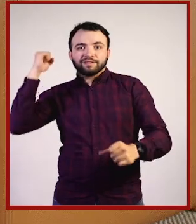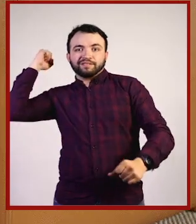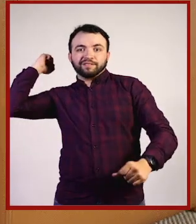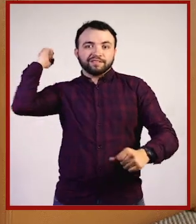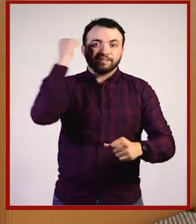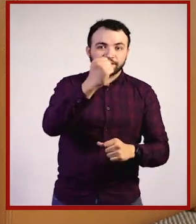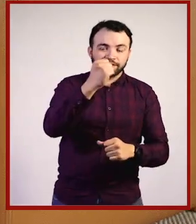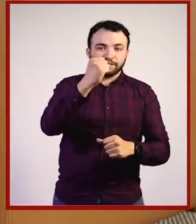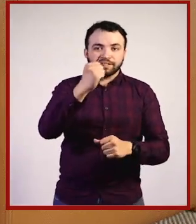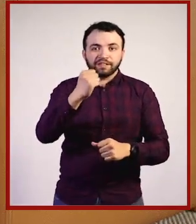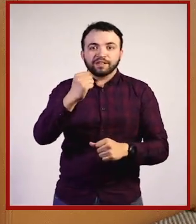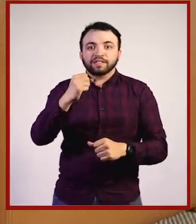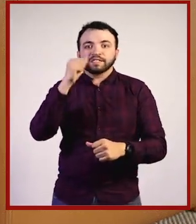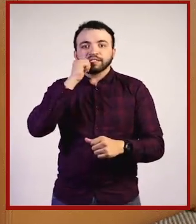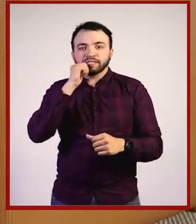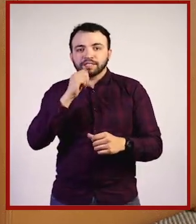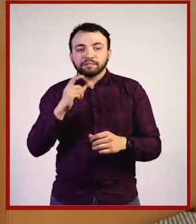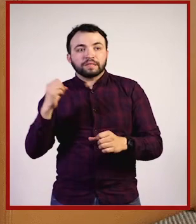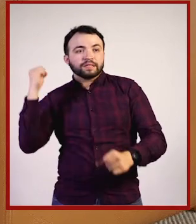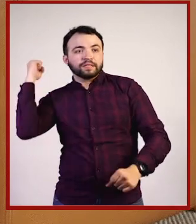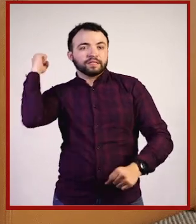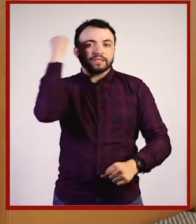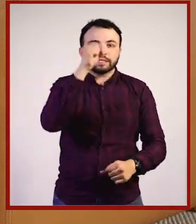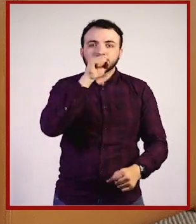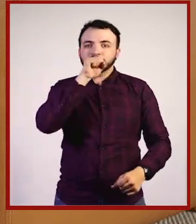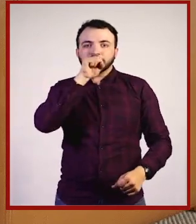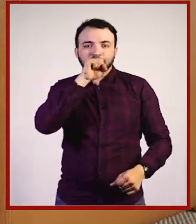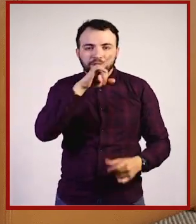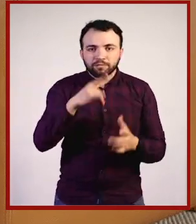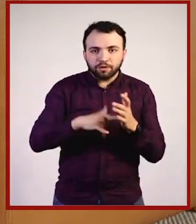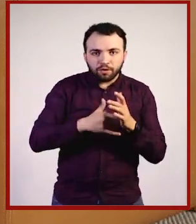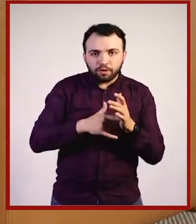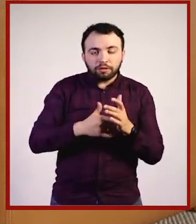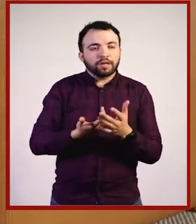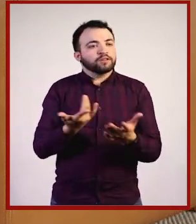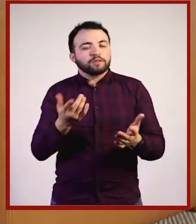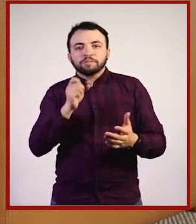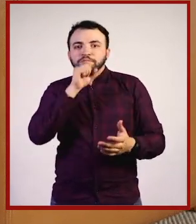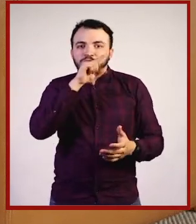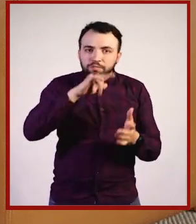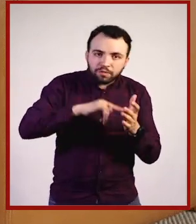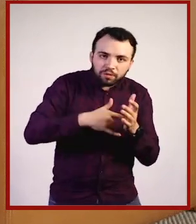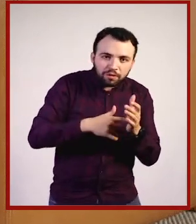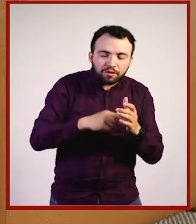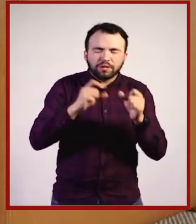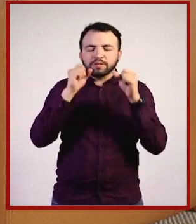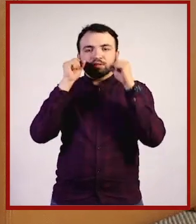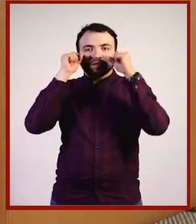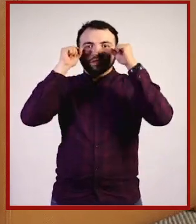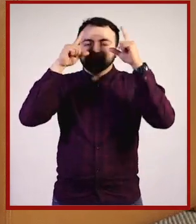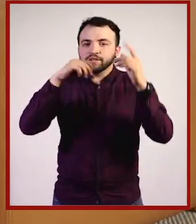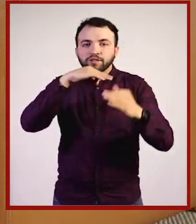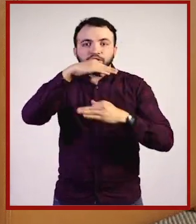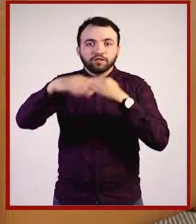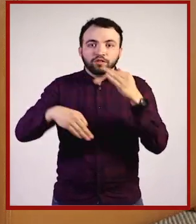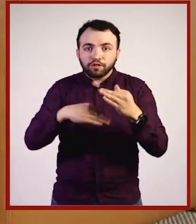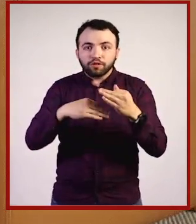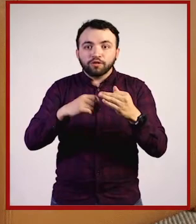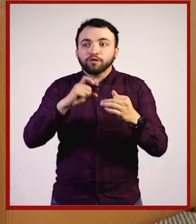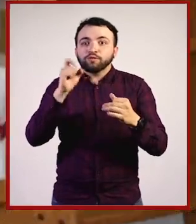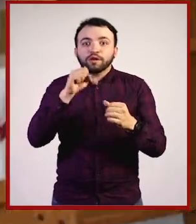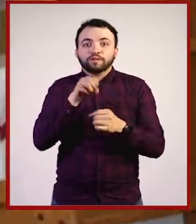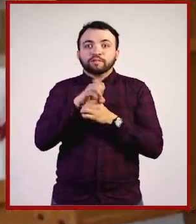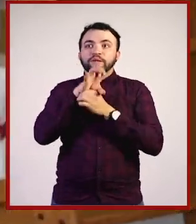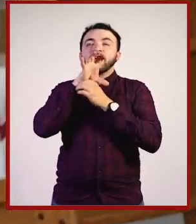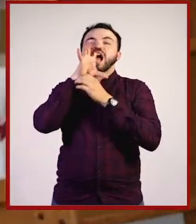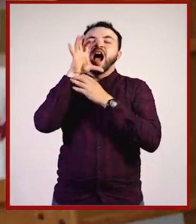que dormir a la misma hora. Se contagiaban el bostezo, se dormían, y entonces despertaban todos frescos y salían a cazar juntos.